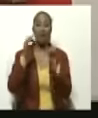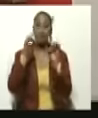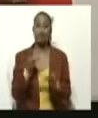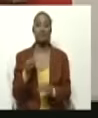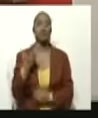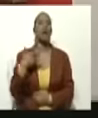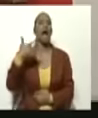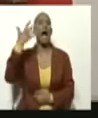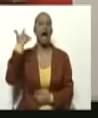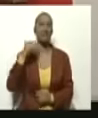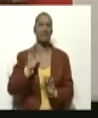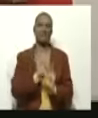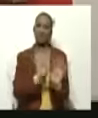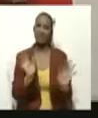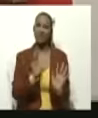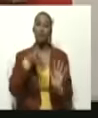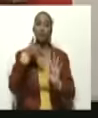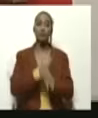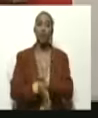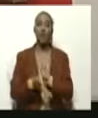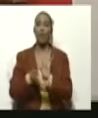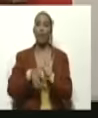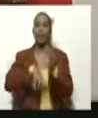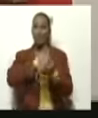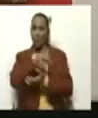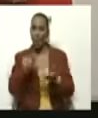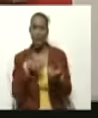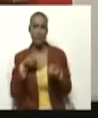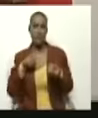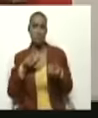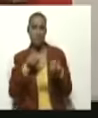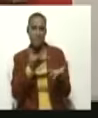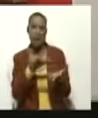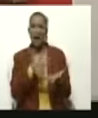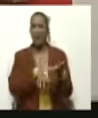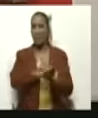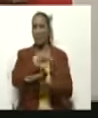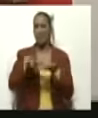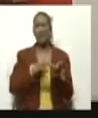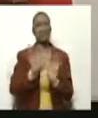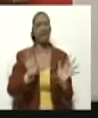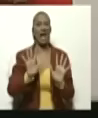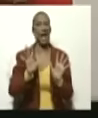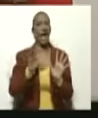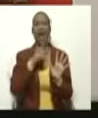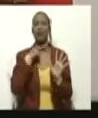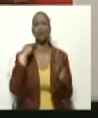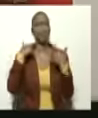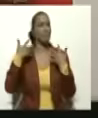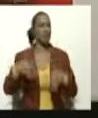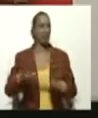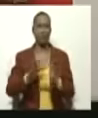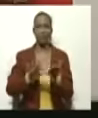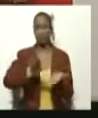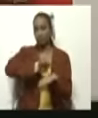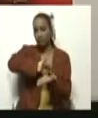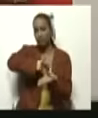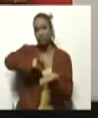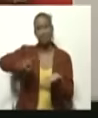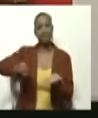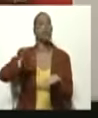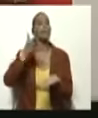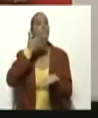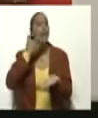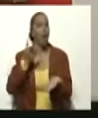atajos que nos llevaran a la violencia y a la diatriba inútil. Así que abrimos nuestros brazos para acoger